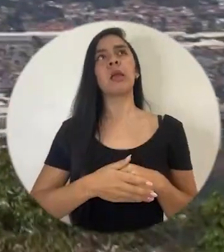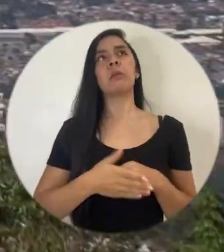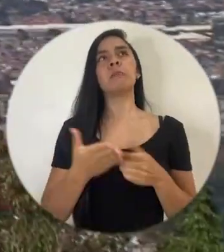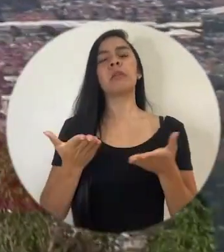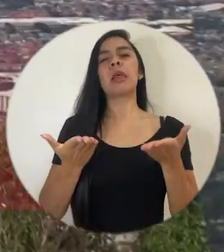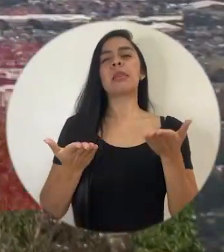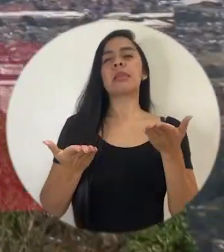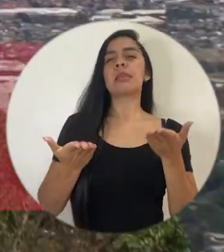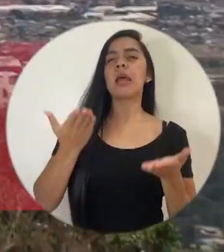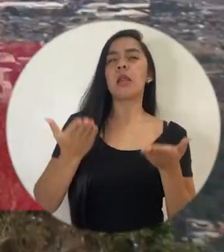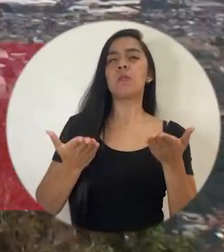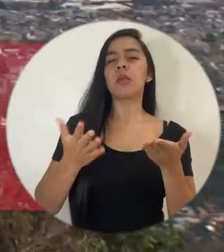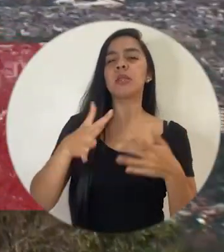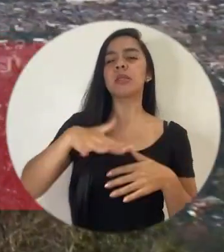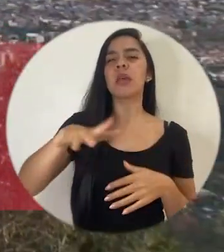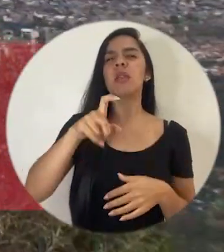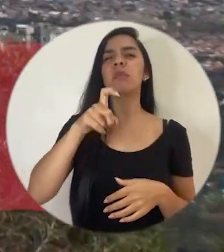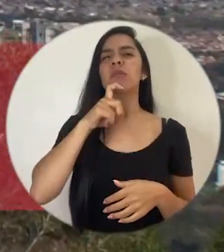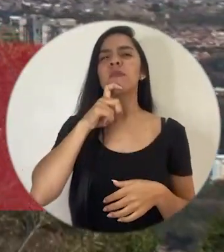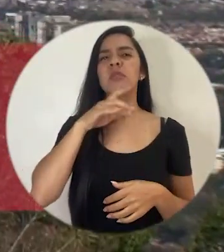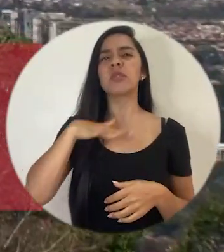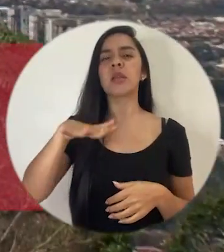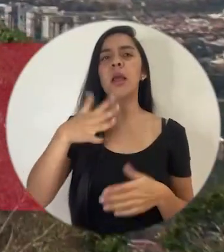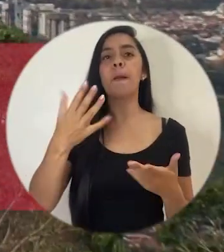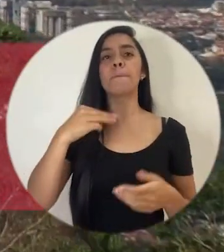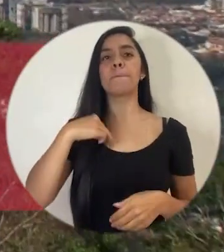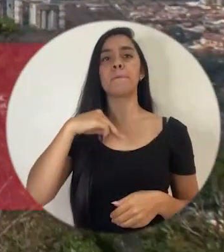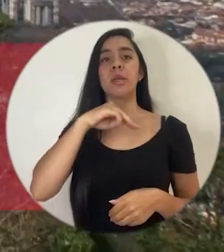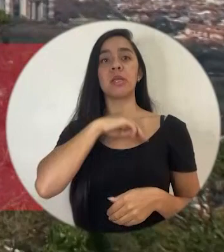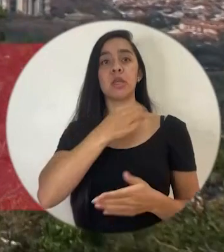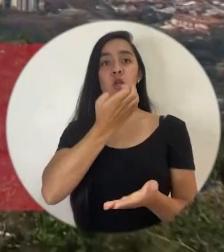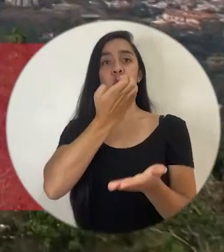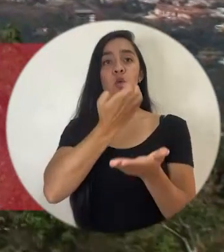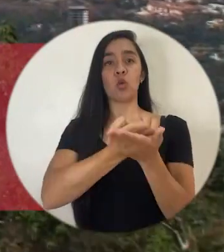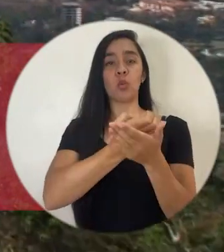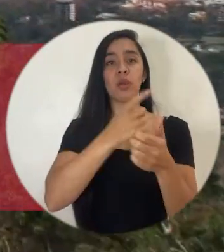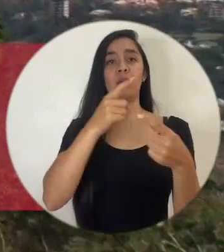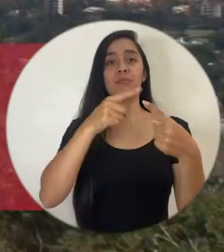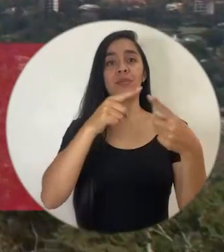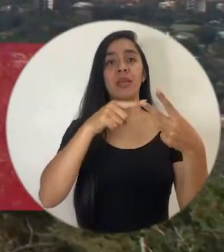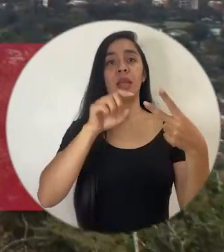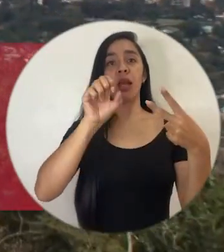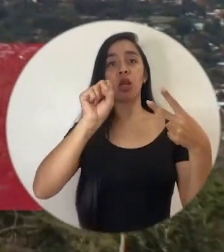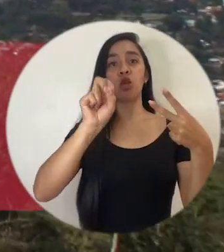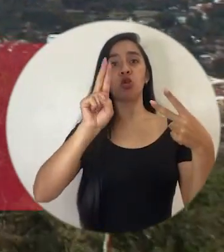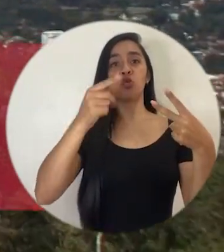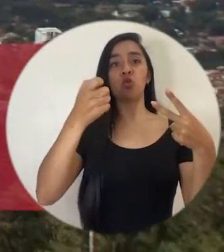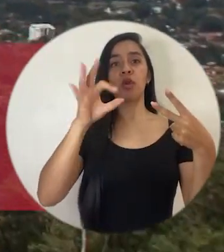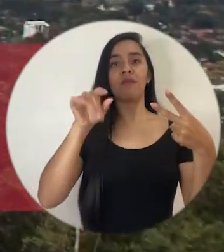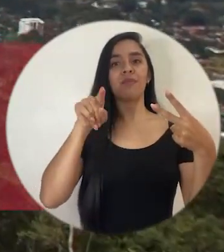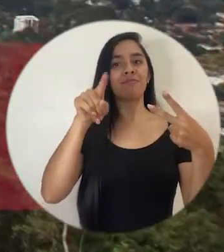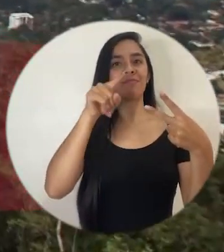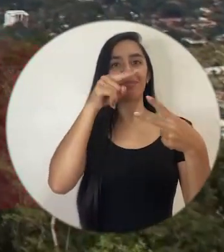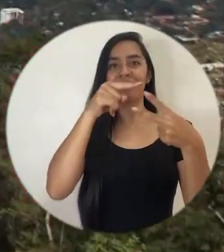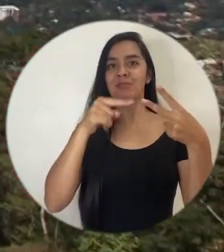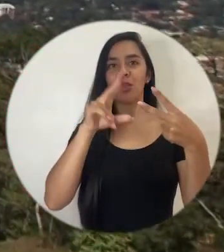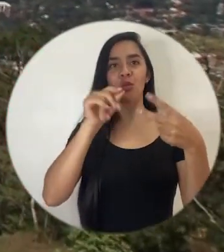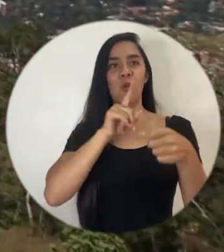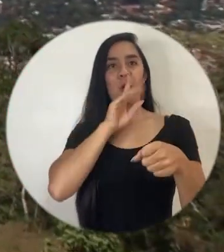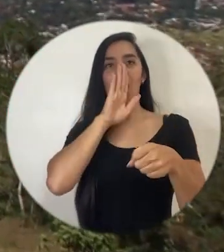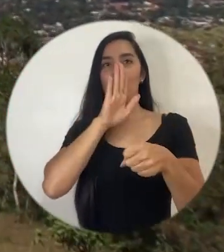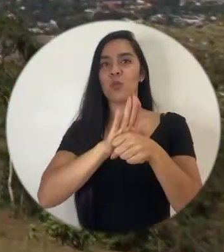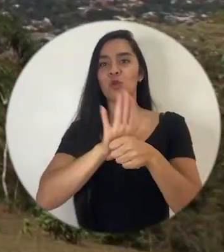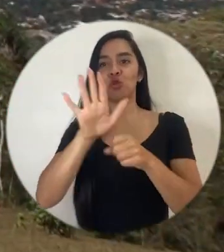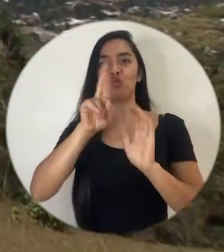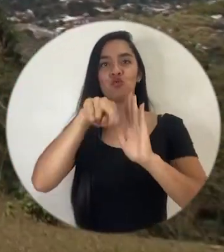tal vez donde ha sido más difícil es para el Ministerio de Economía y la SUGEF que no han